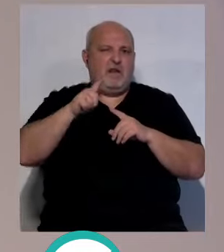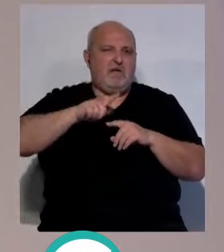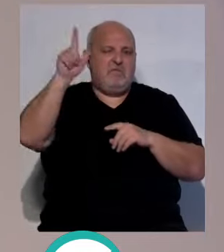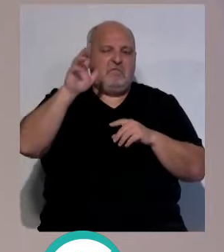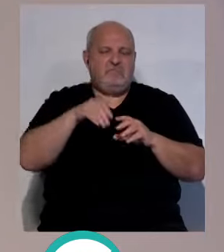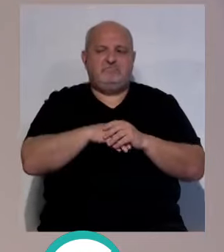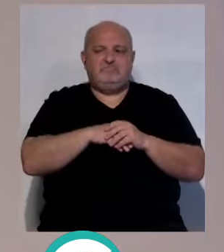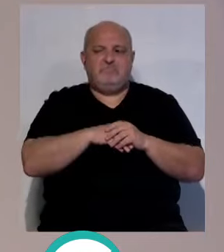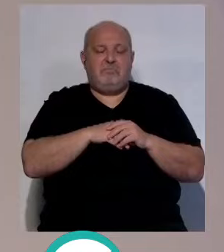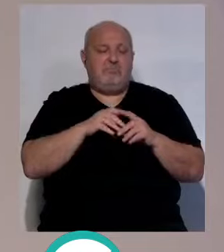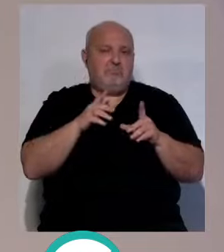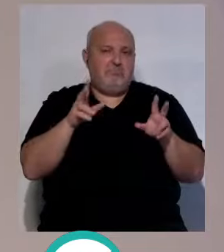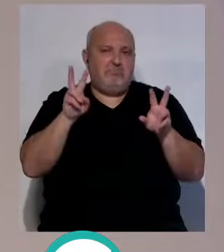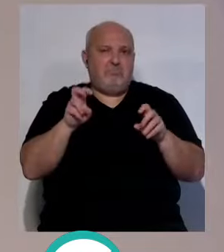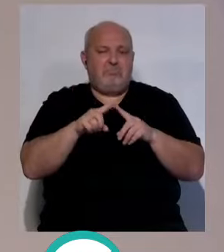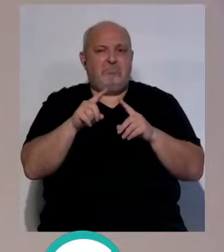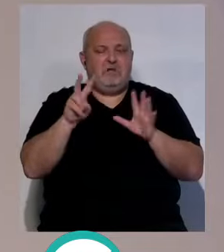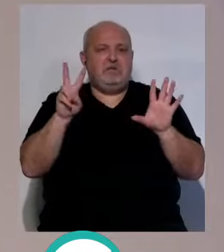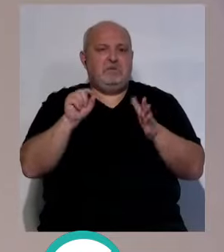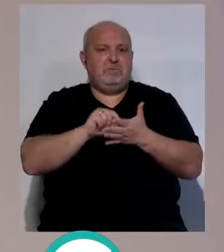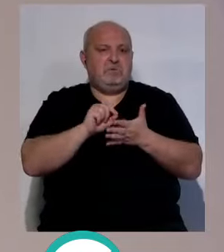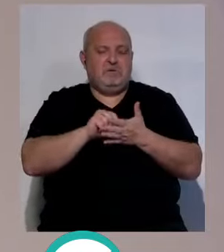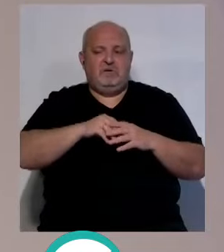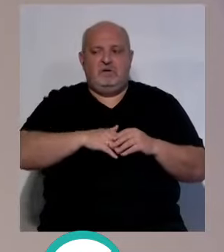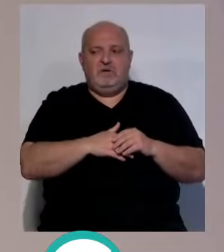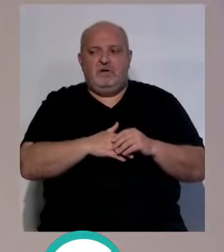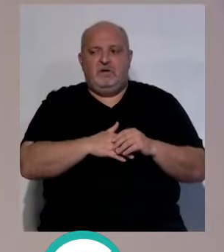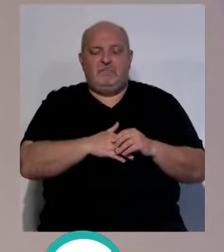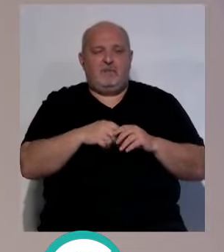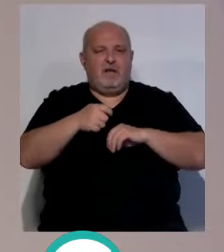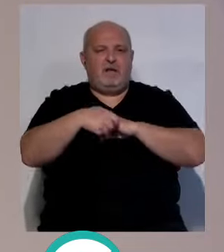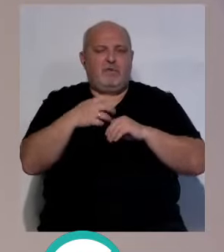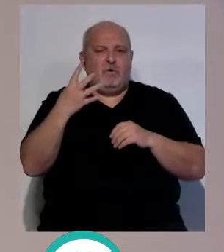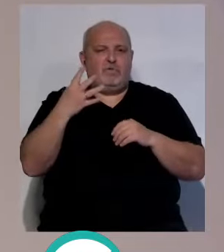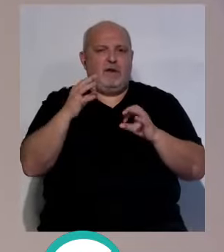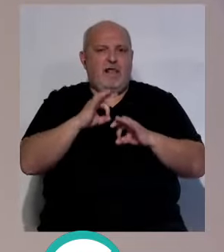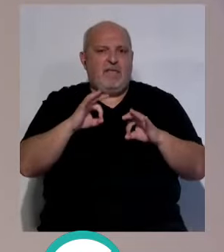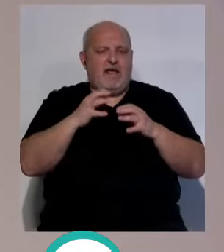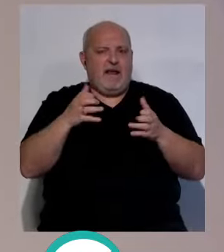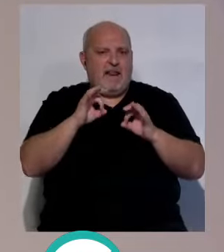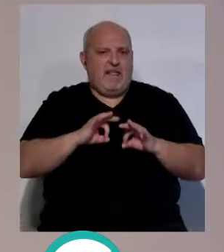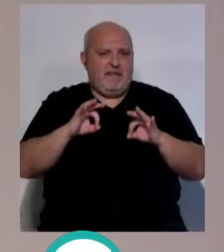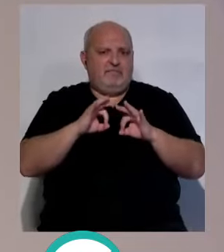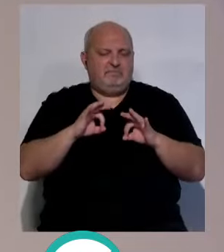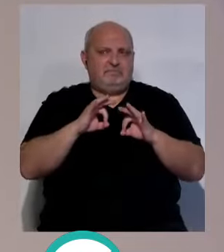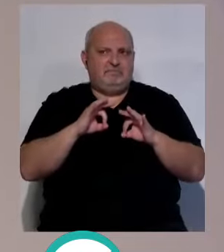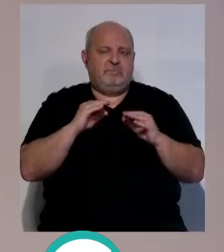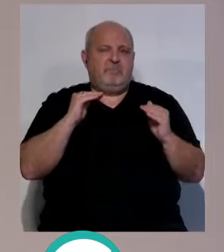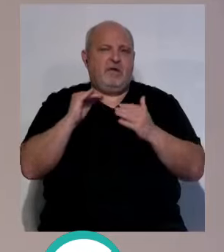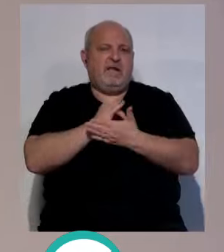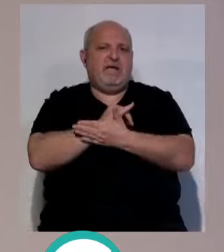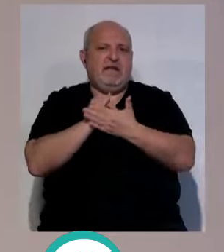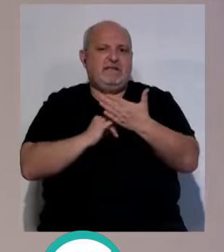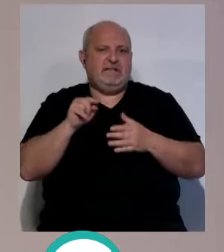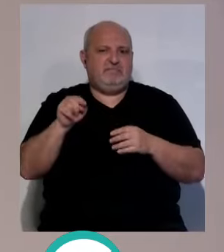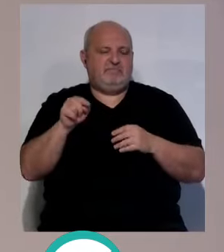¿no? No, no estamos lejos tampoco, ¿no? O sea que está a 7 puntos, ¿no? Pero que el Aladella lleva cuatro partidos que es que no gana. Y está atravesando un momento ahora bastante